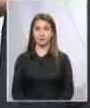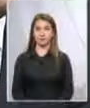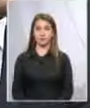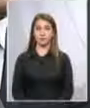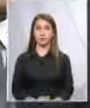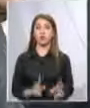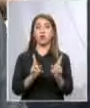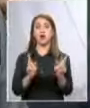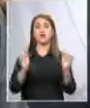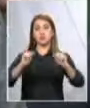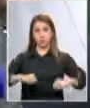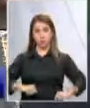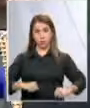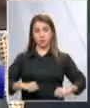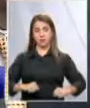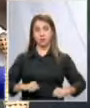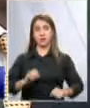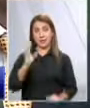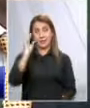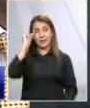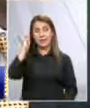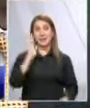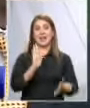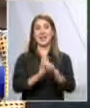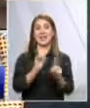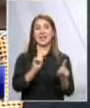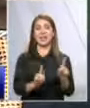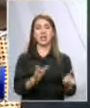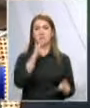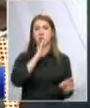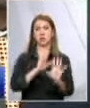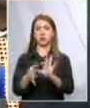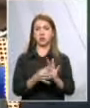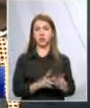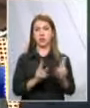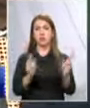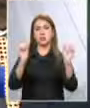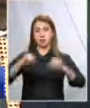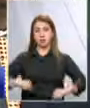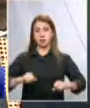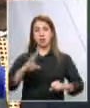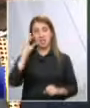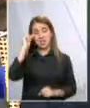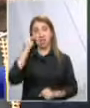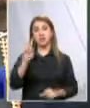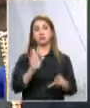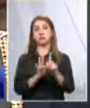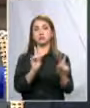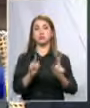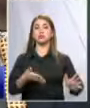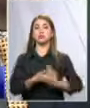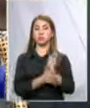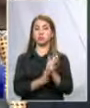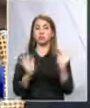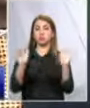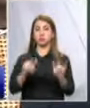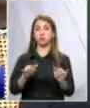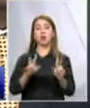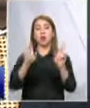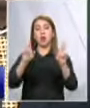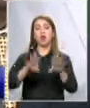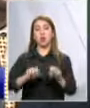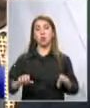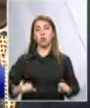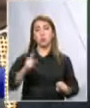Pero que se apruebe, se apruebe la idea de legislar, no hay ninguna razón. Que se apruebe la idea de legislar, que todos concurran ojalá unanimemente y hasta